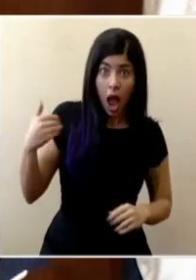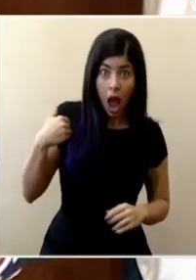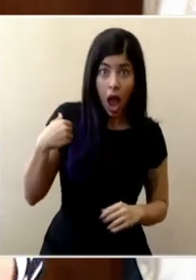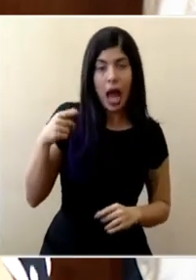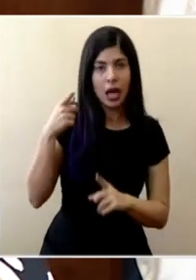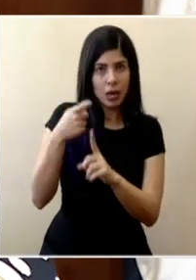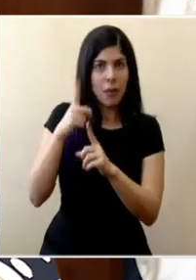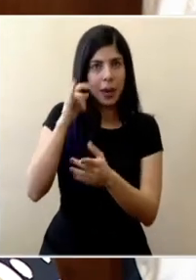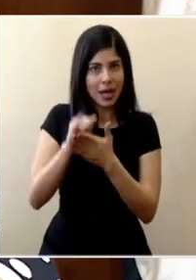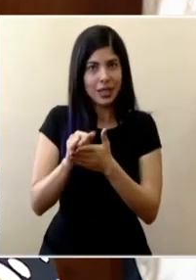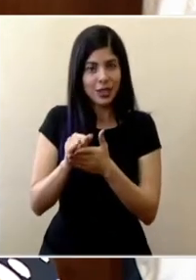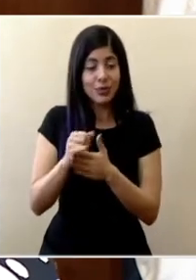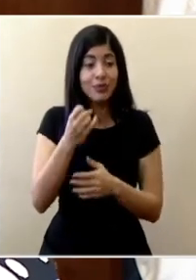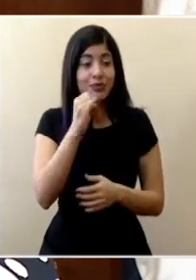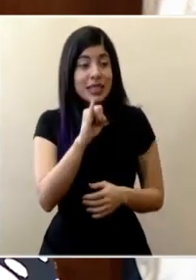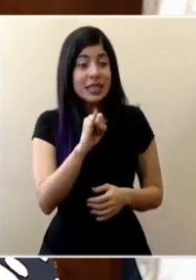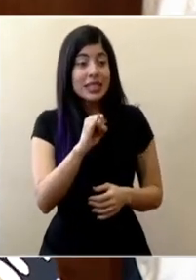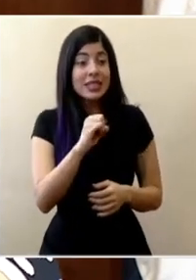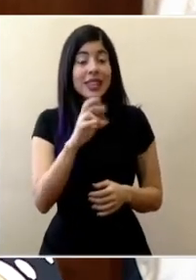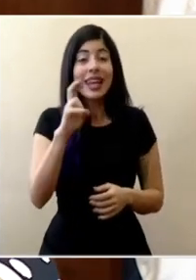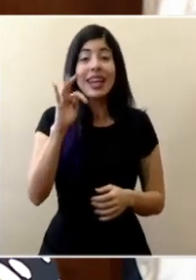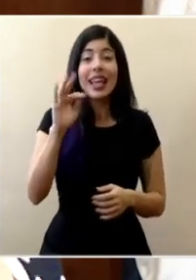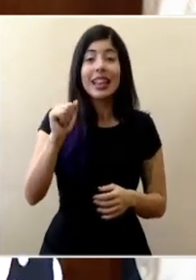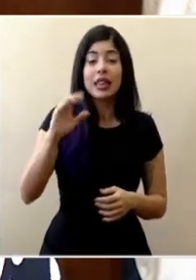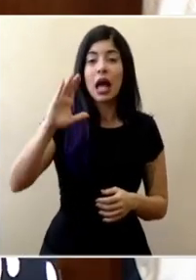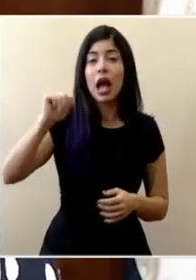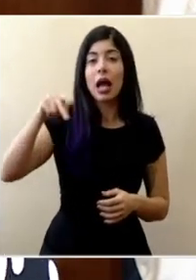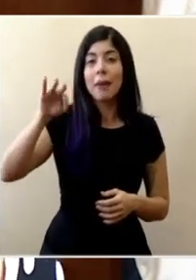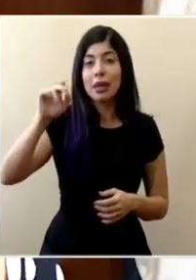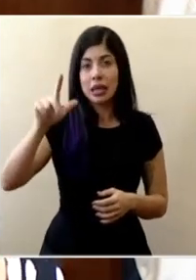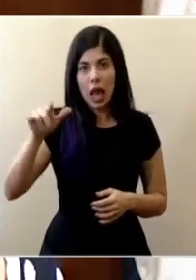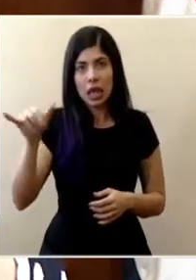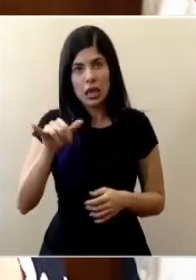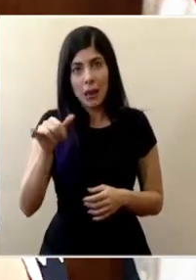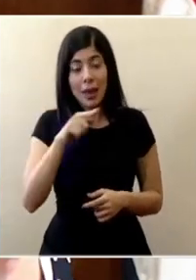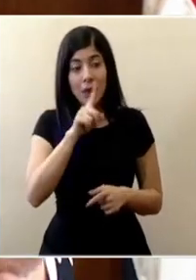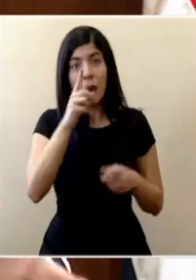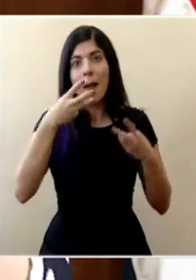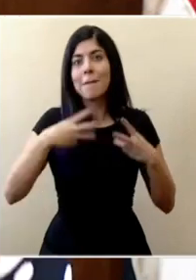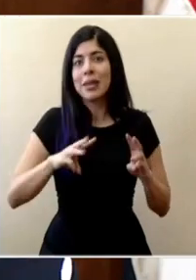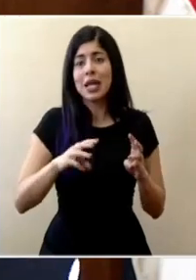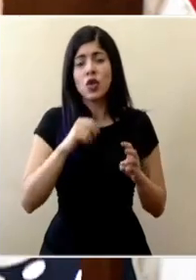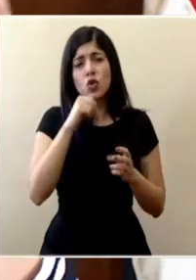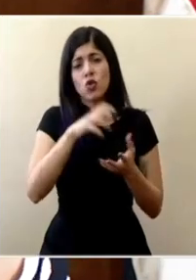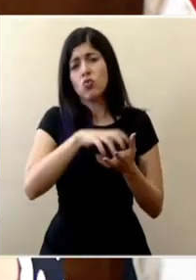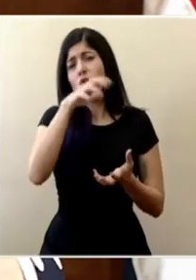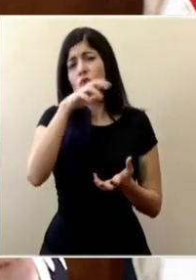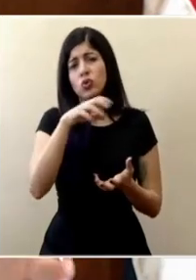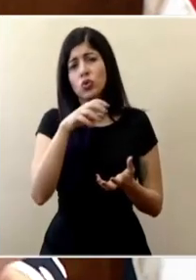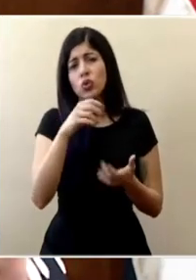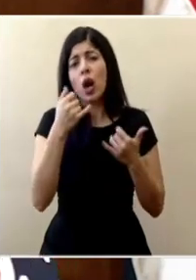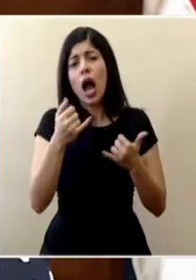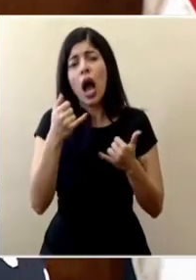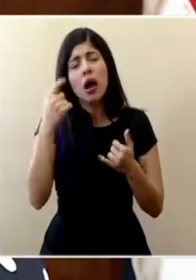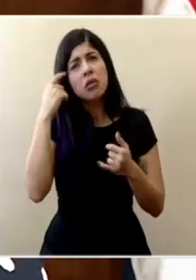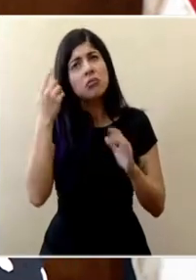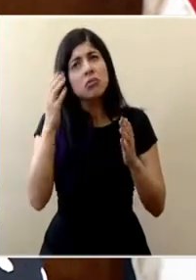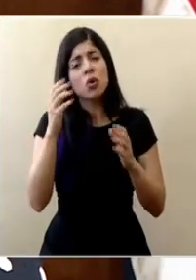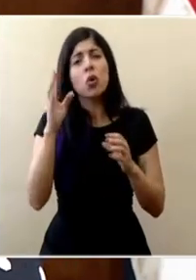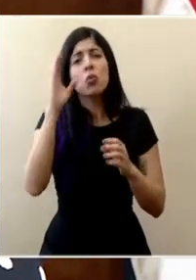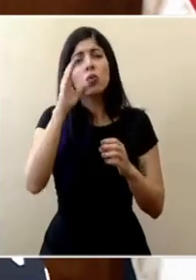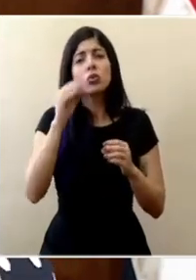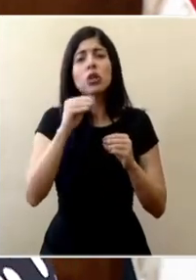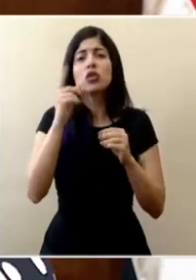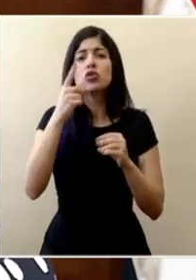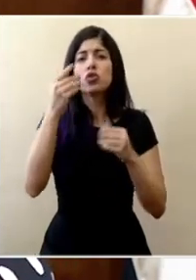también en temas de de rentas de capital esto es una medida que no va ser mayor y se ha visualizado en este momento que no sea mayor